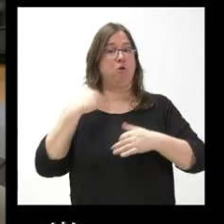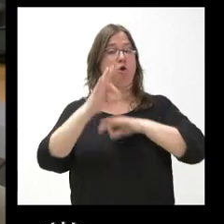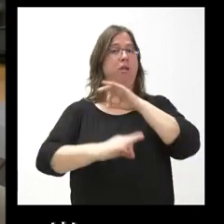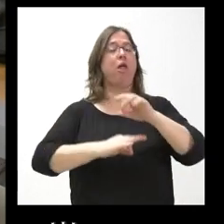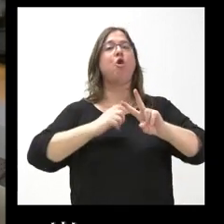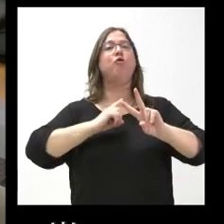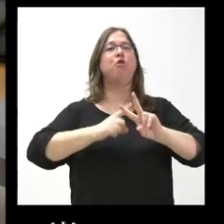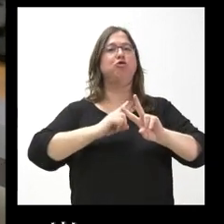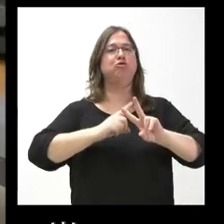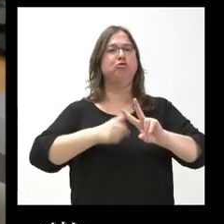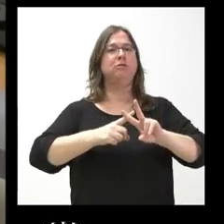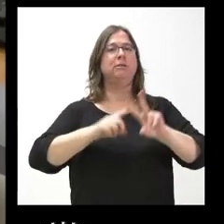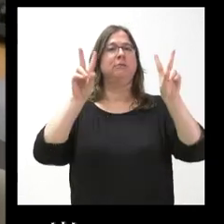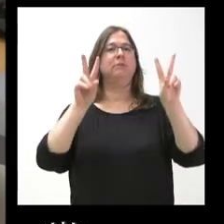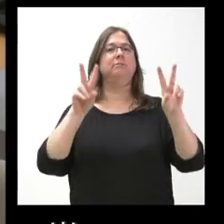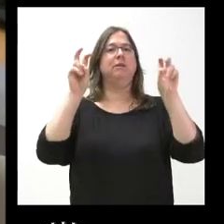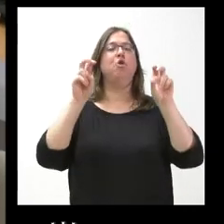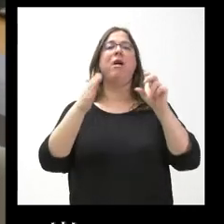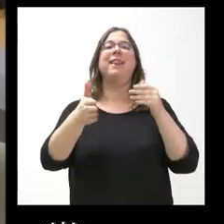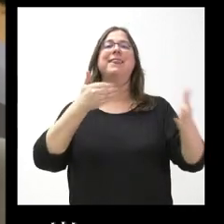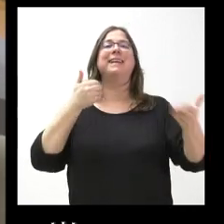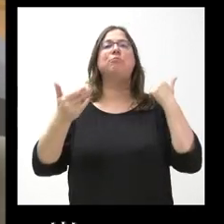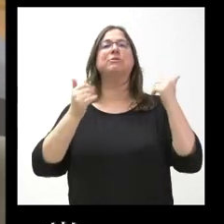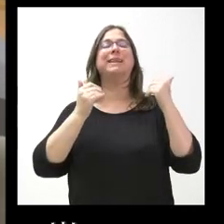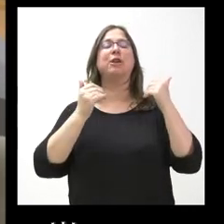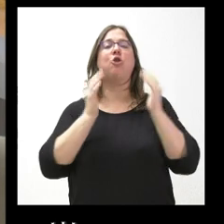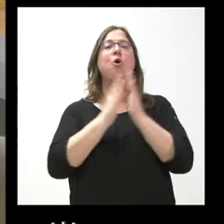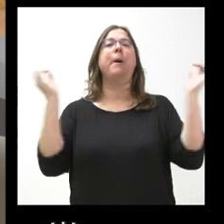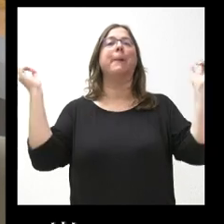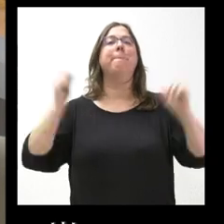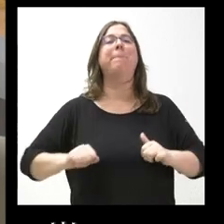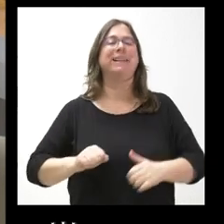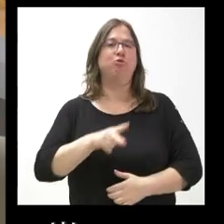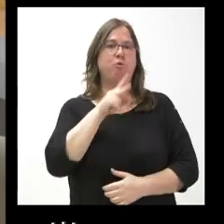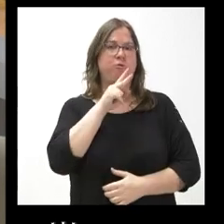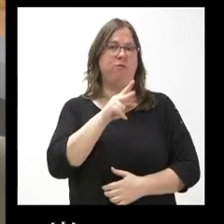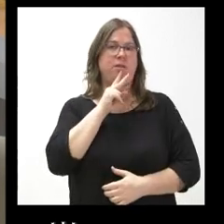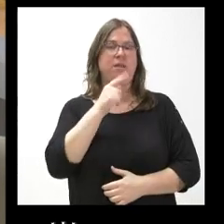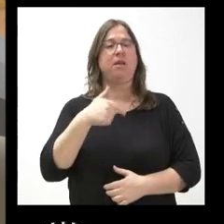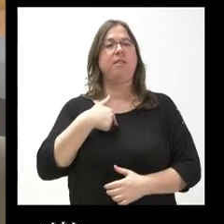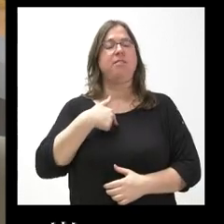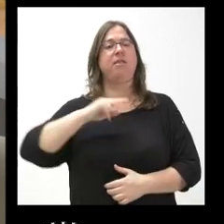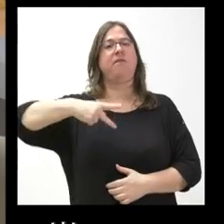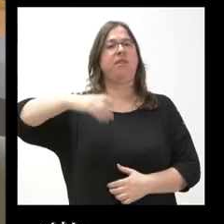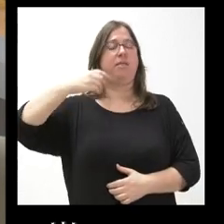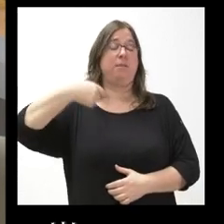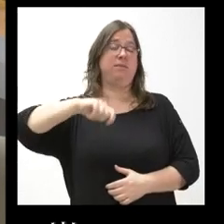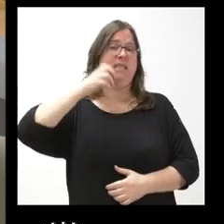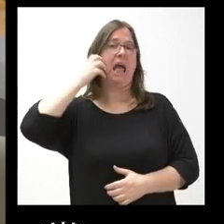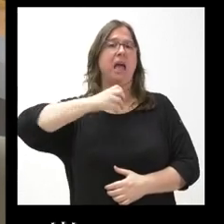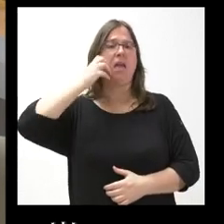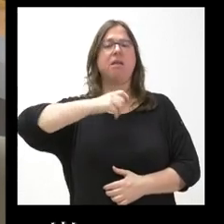recientemente, bajo el título Desmontando el Pacto Verde, asegurado a García Gallardo que la Agenda